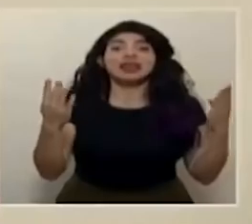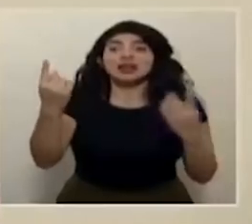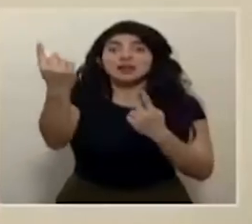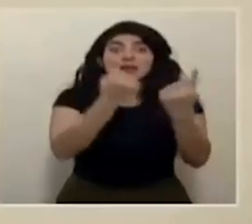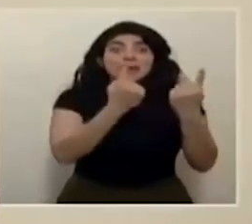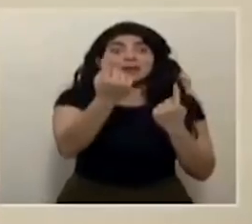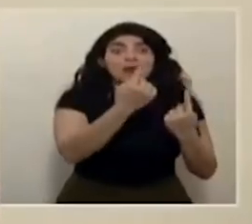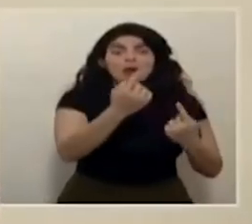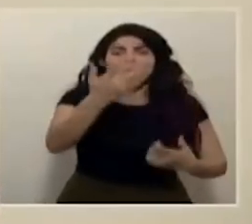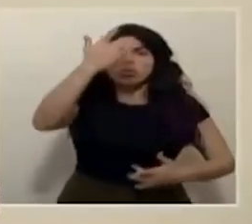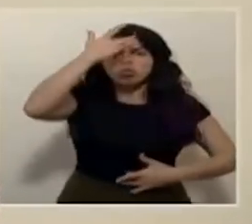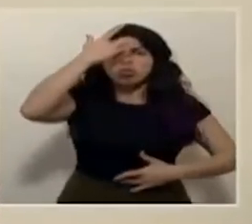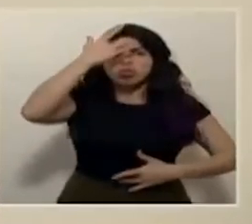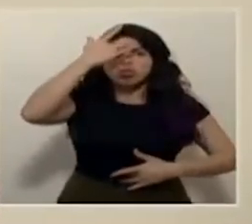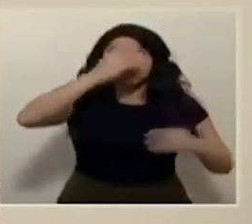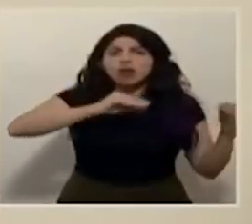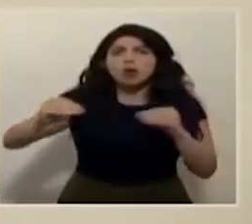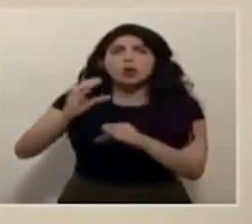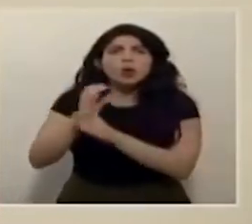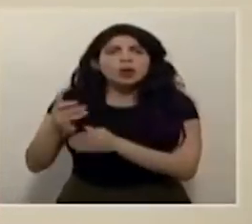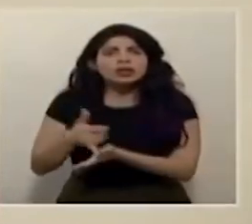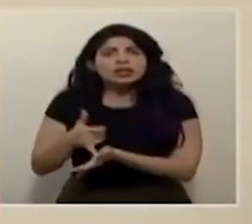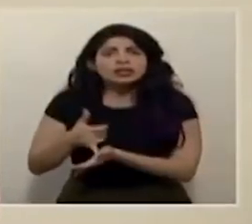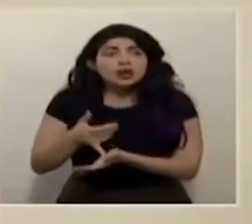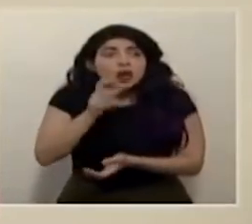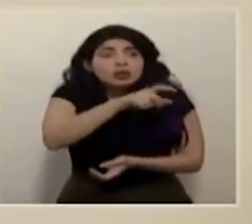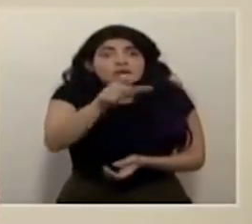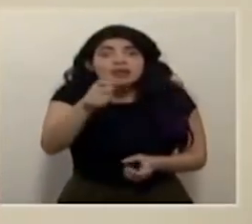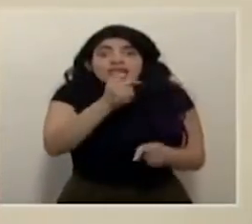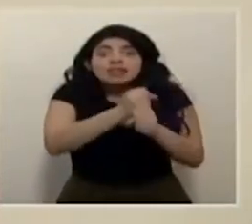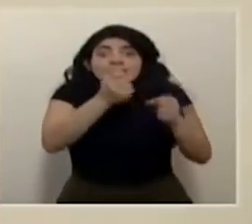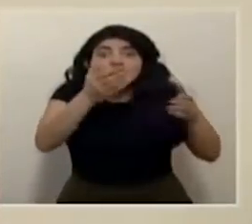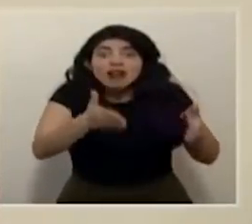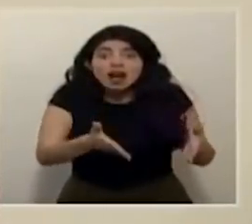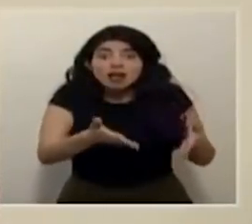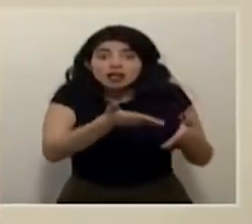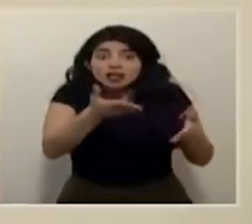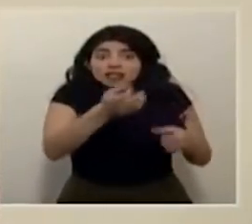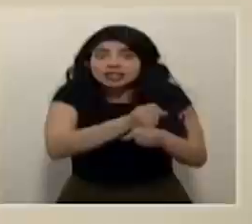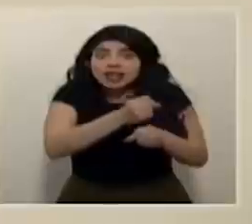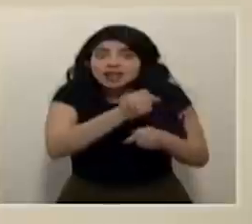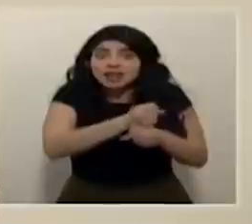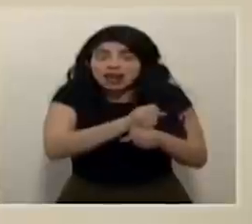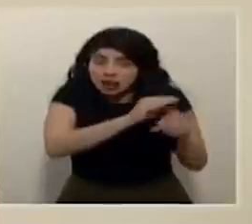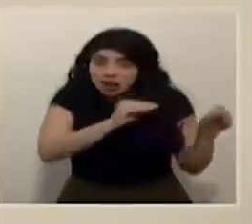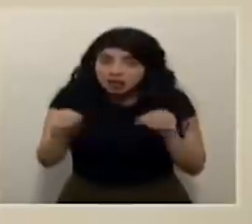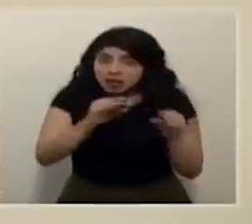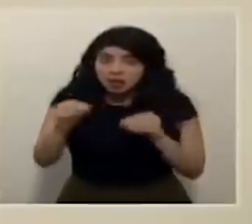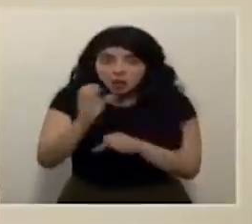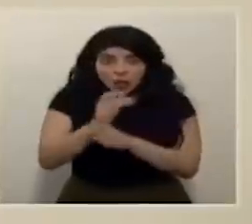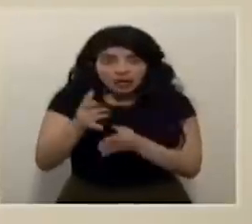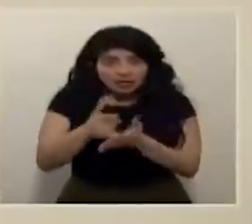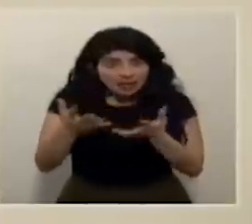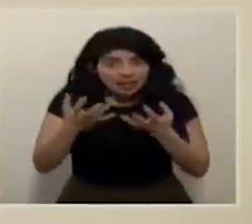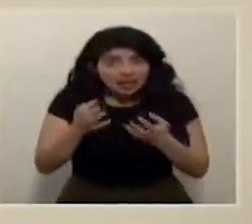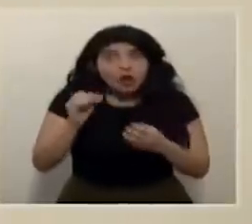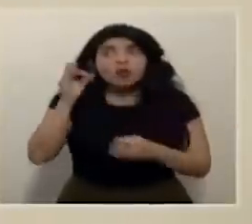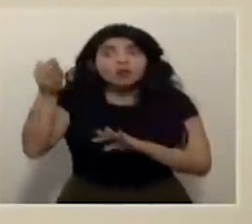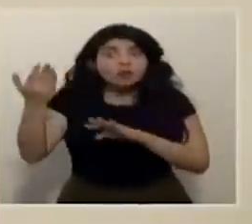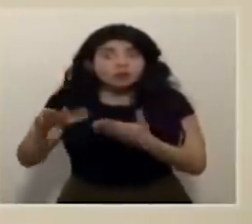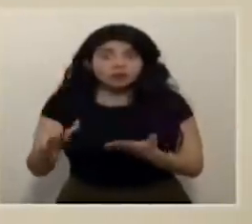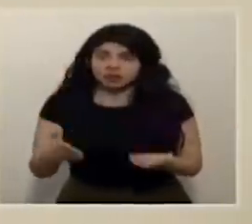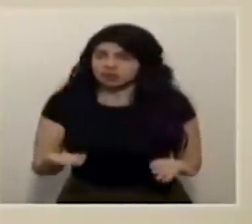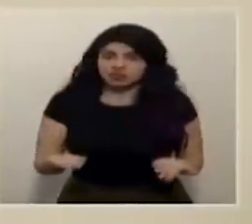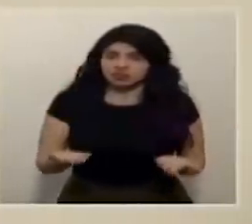infecten que terminen después en cuidados intensivos o los mismos funcionarios que trabajan ahí que al final terminen en cuidados intensivos y eventualmente falleciendo